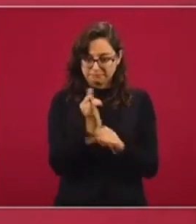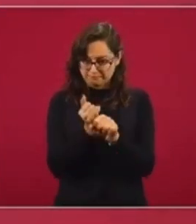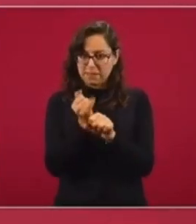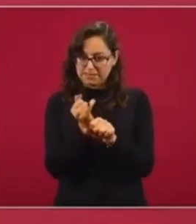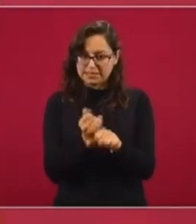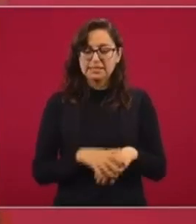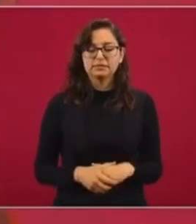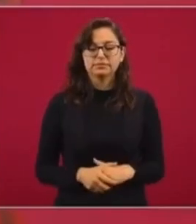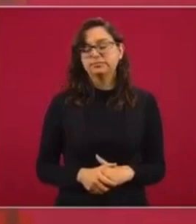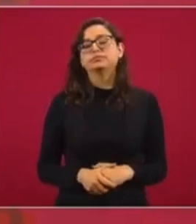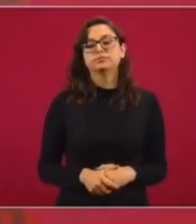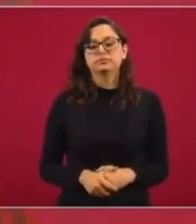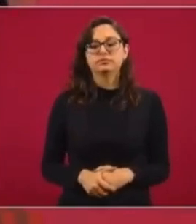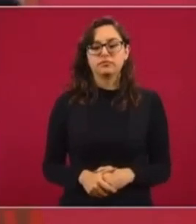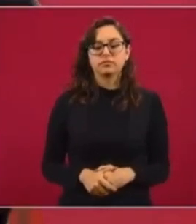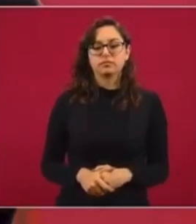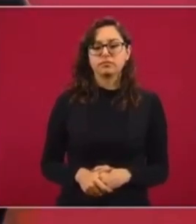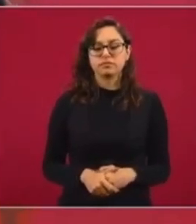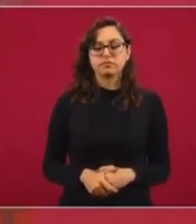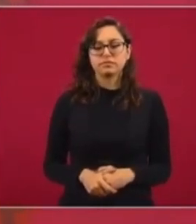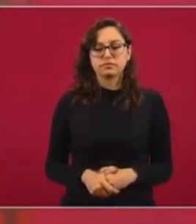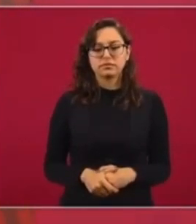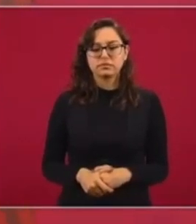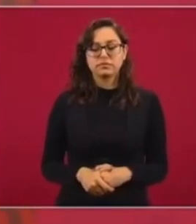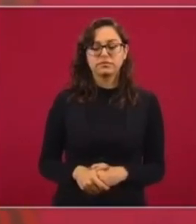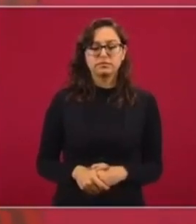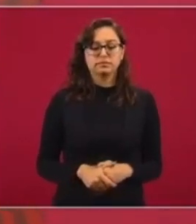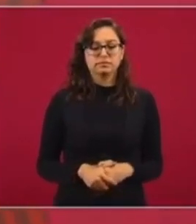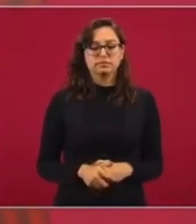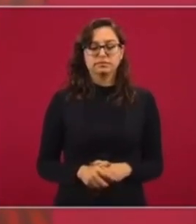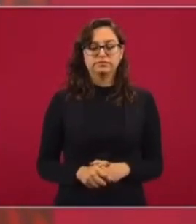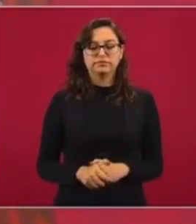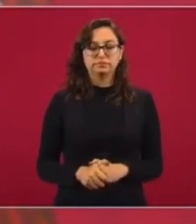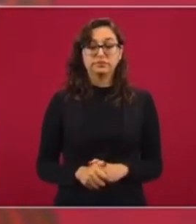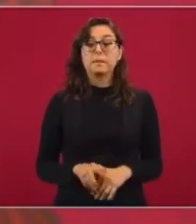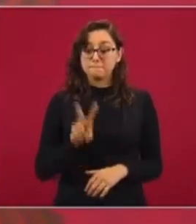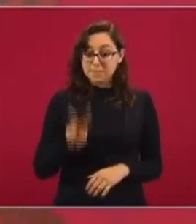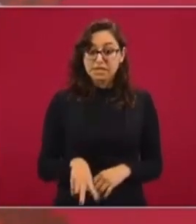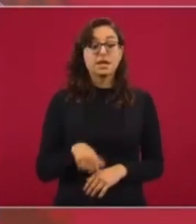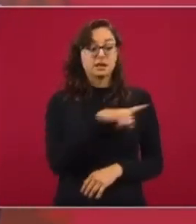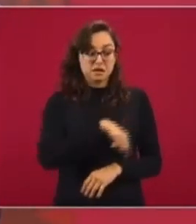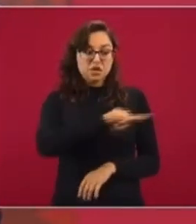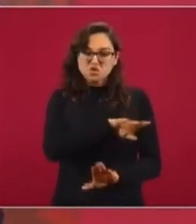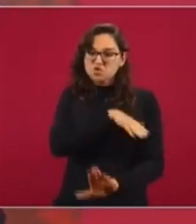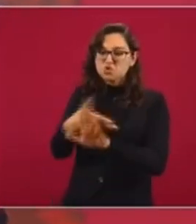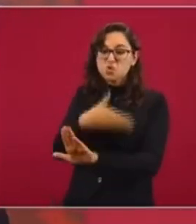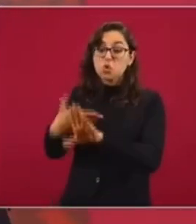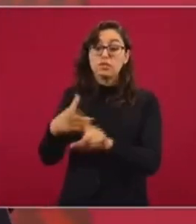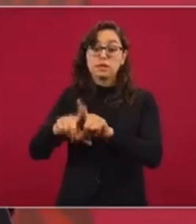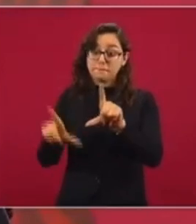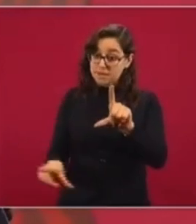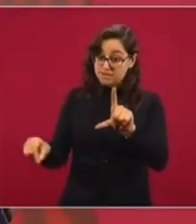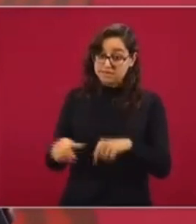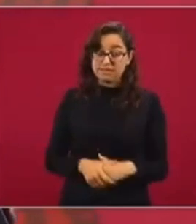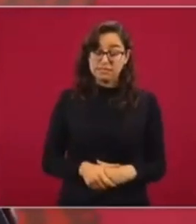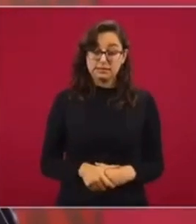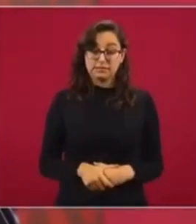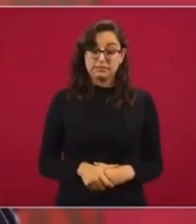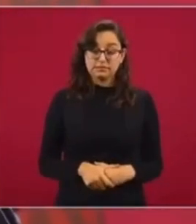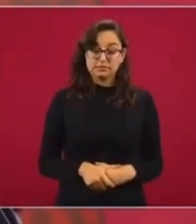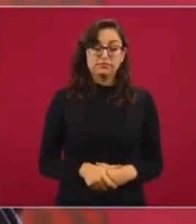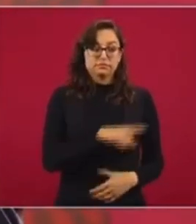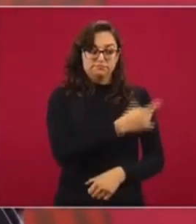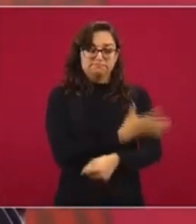ustedes. ¿Sí? Porque nos hicieron daño. Hicieron daño al país. Y un acto de